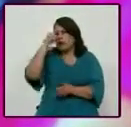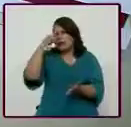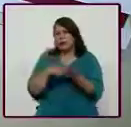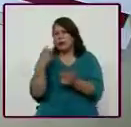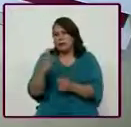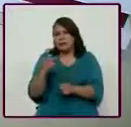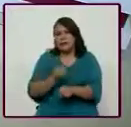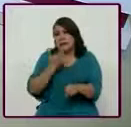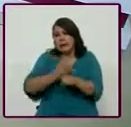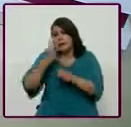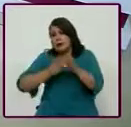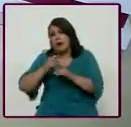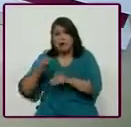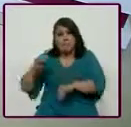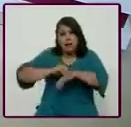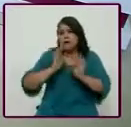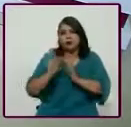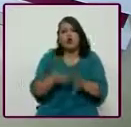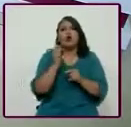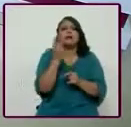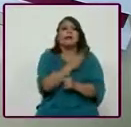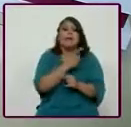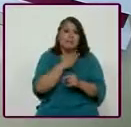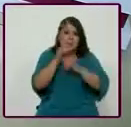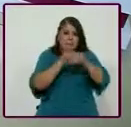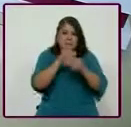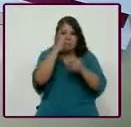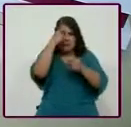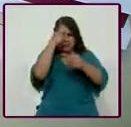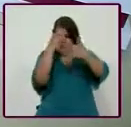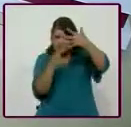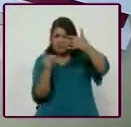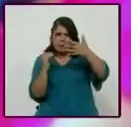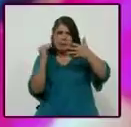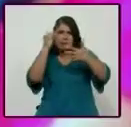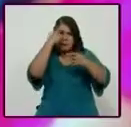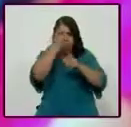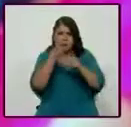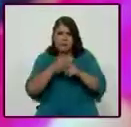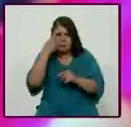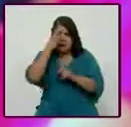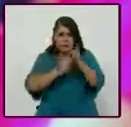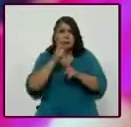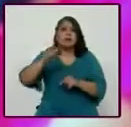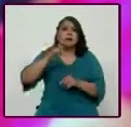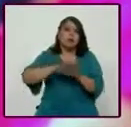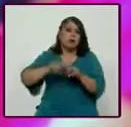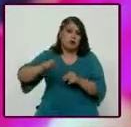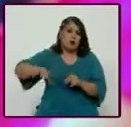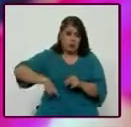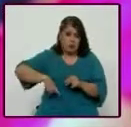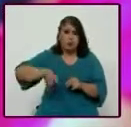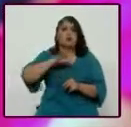Sí creo en una recategorización, una jerarquización del tema del deporte, que el Ejecutivo Federal tuviera